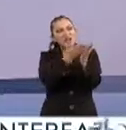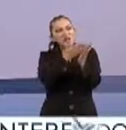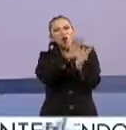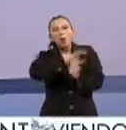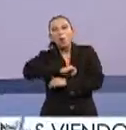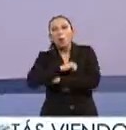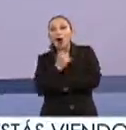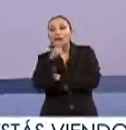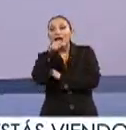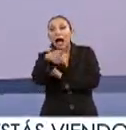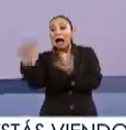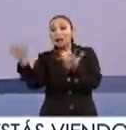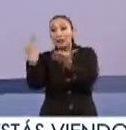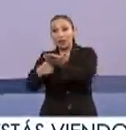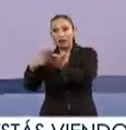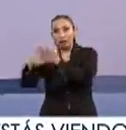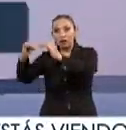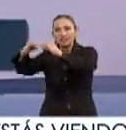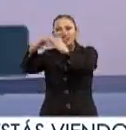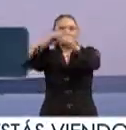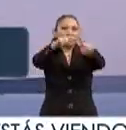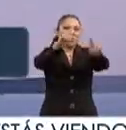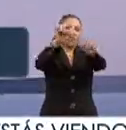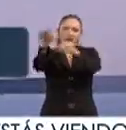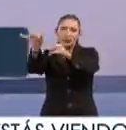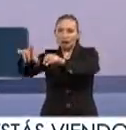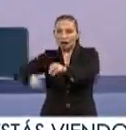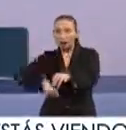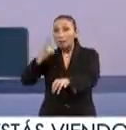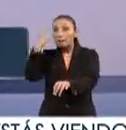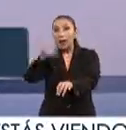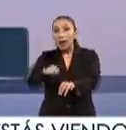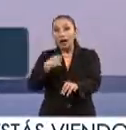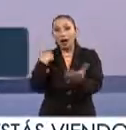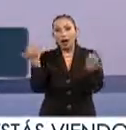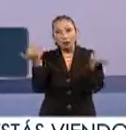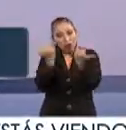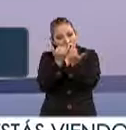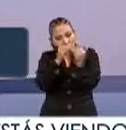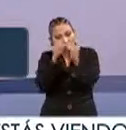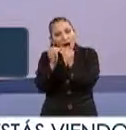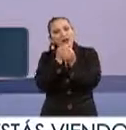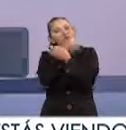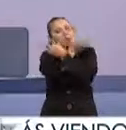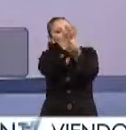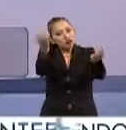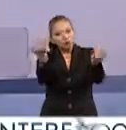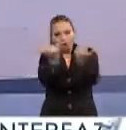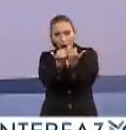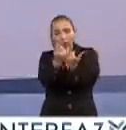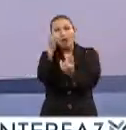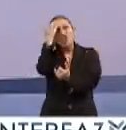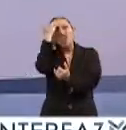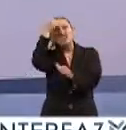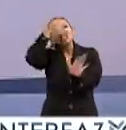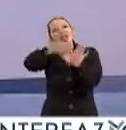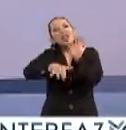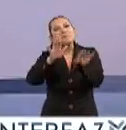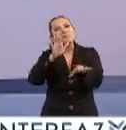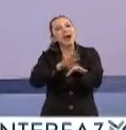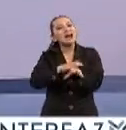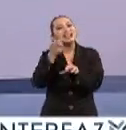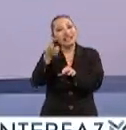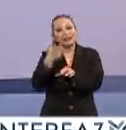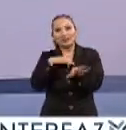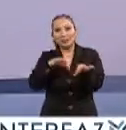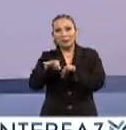bibliográficos que generan las instituciones públicas todo con el objetivo de democratizar toda esta información. Vamos a conocer un poco más